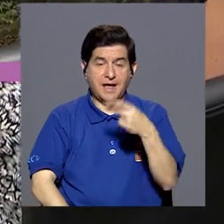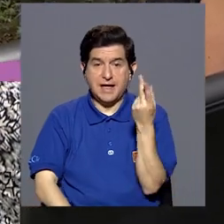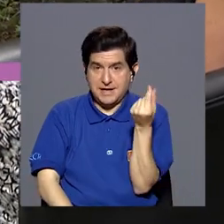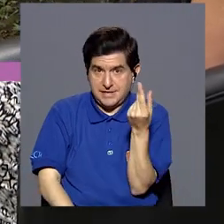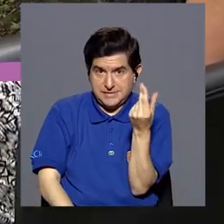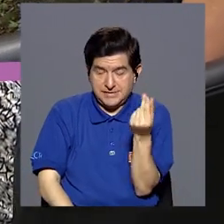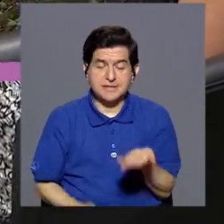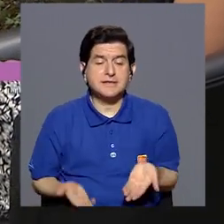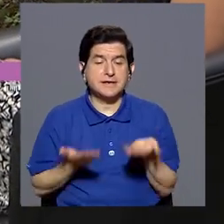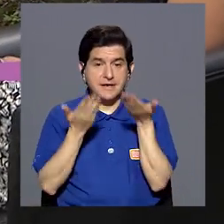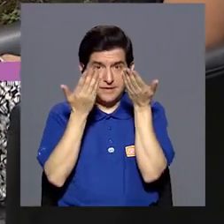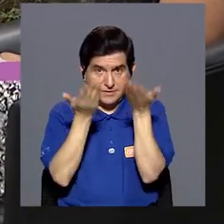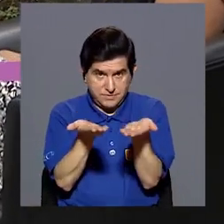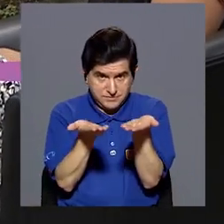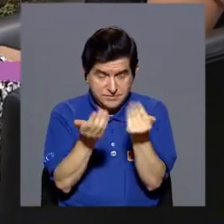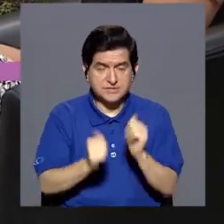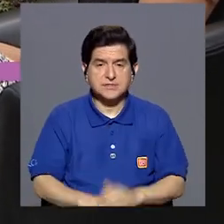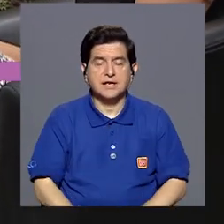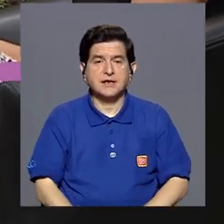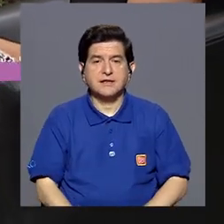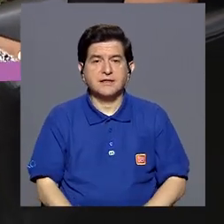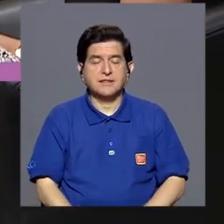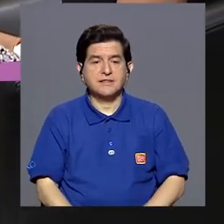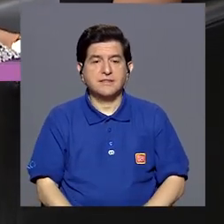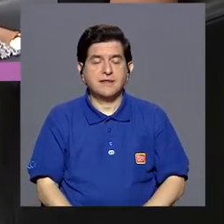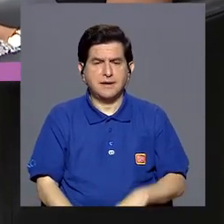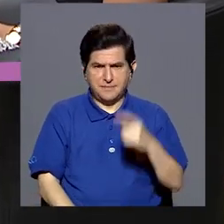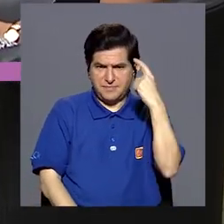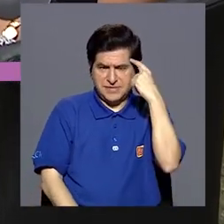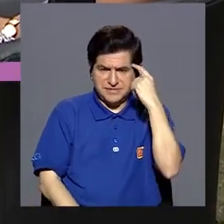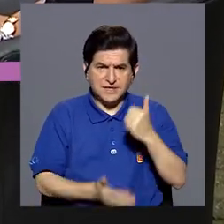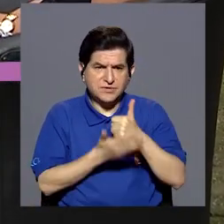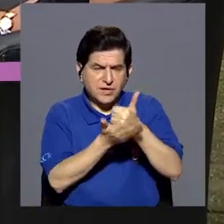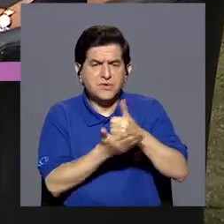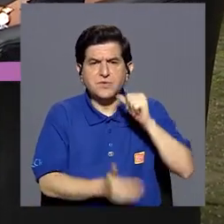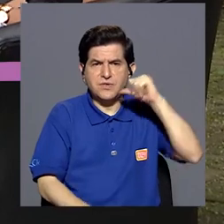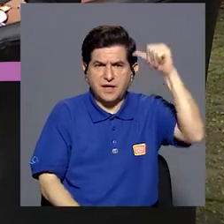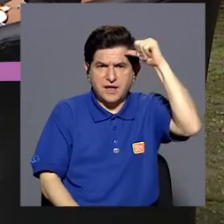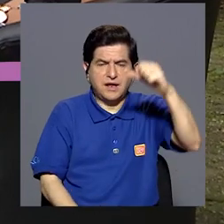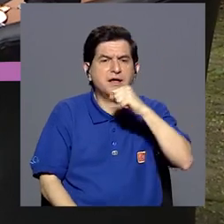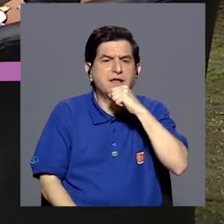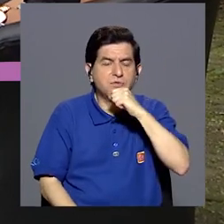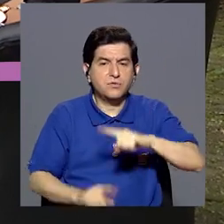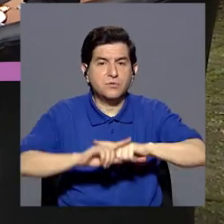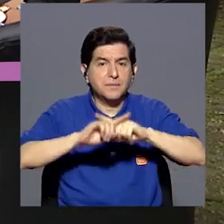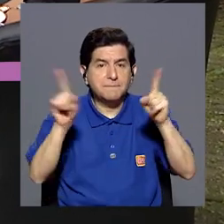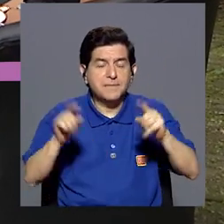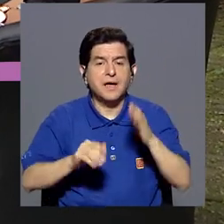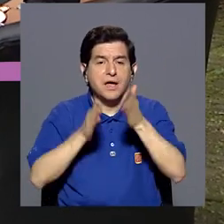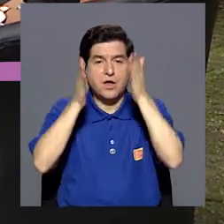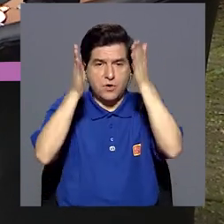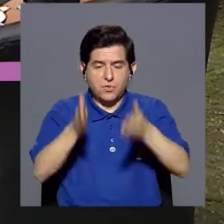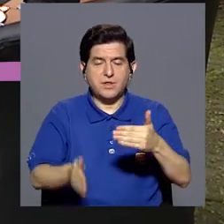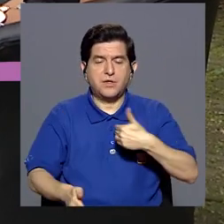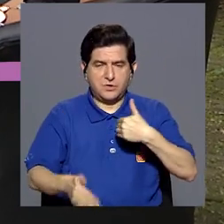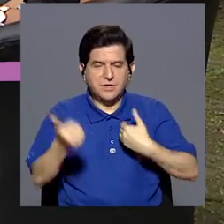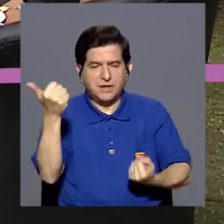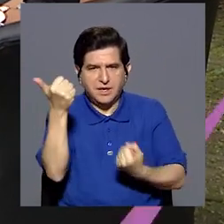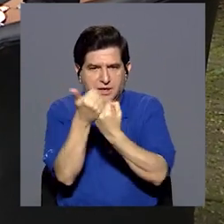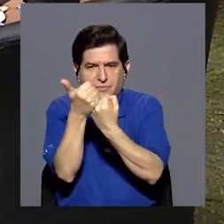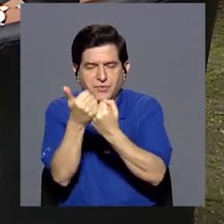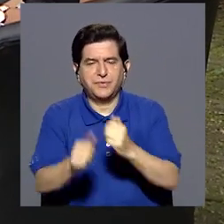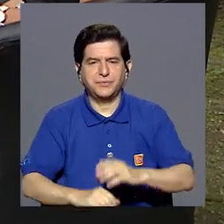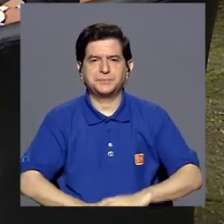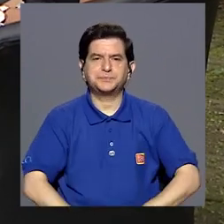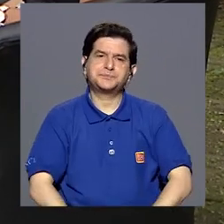dinero que se les brinda dirigido a los adultos mayores, pero para que el cuidador sienta un apoyo.